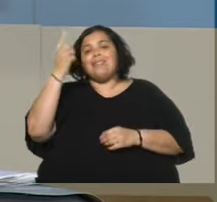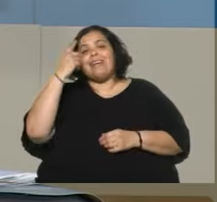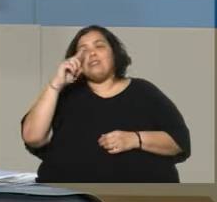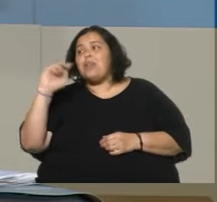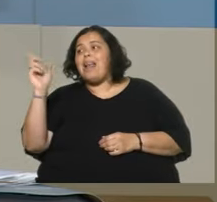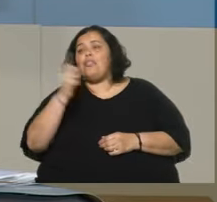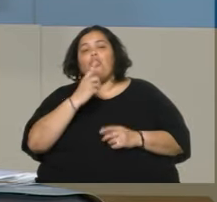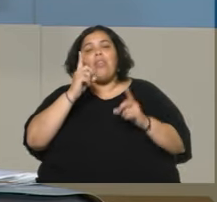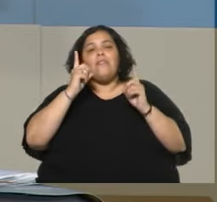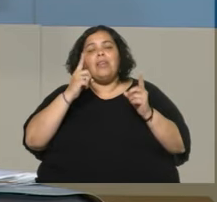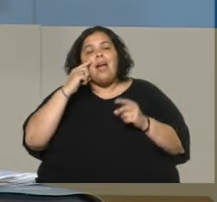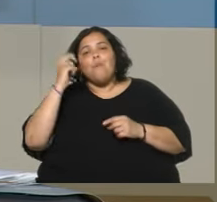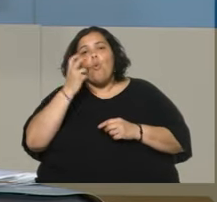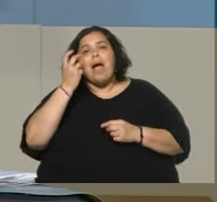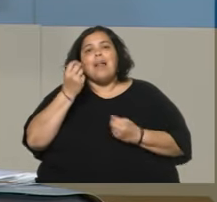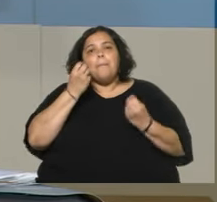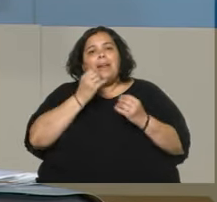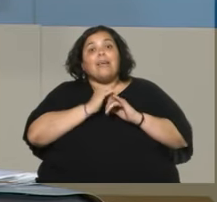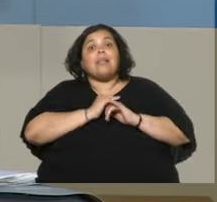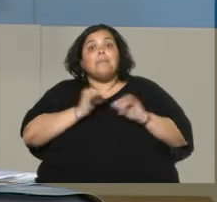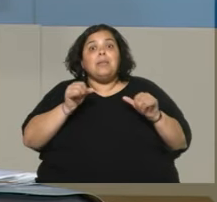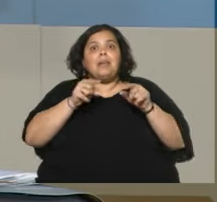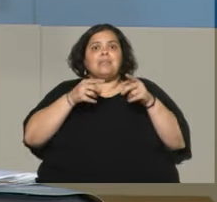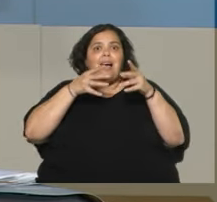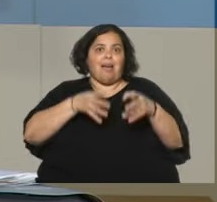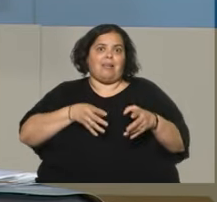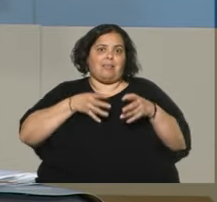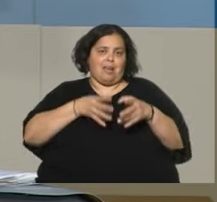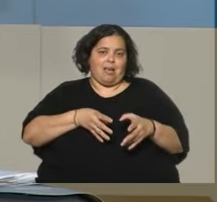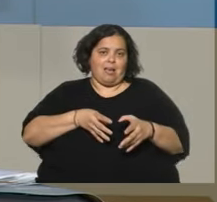tratar el cese de esa guerra que desgarra y de verdad